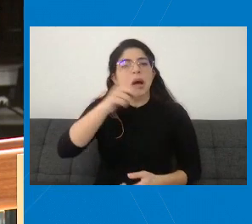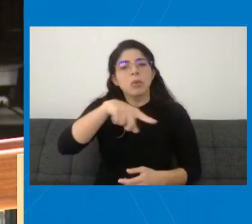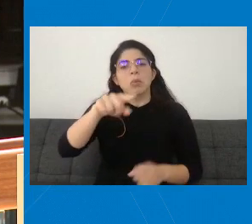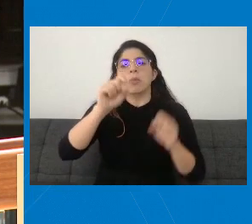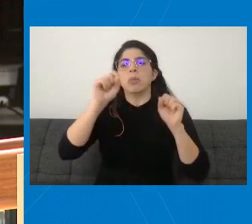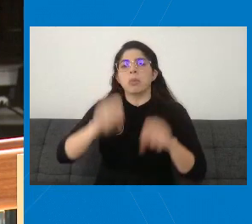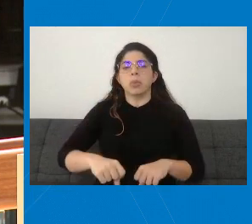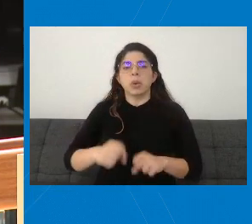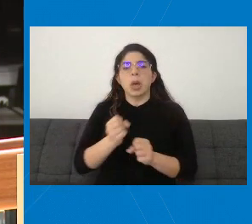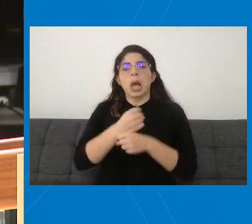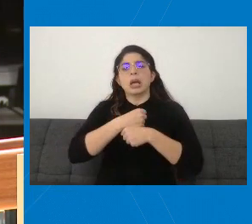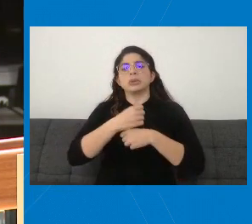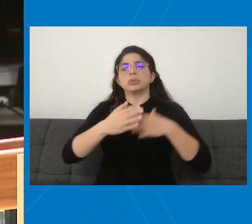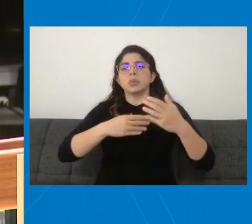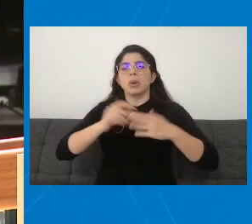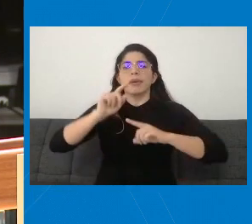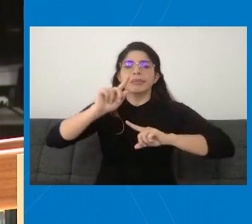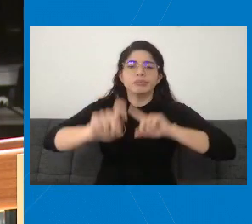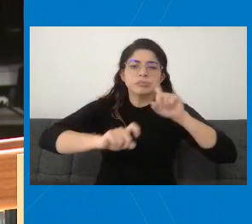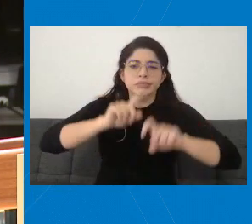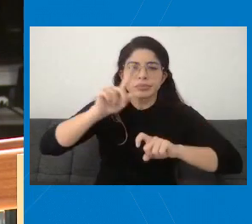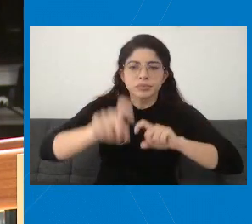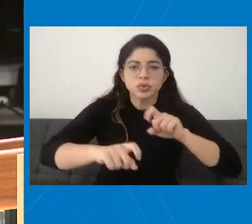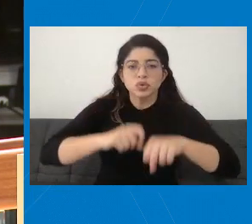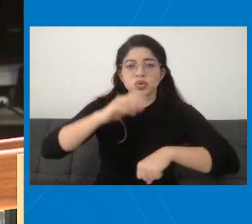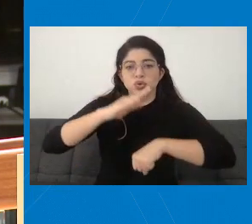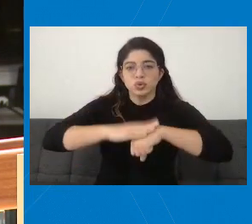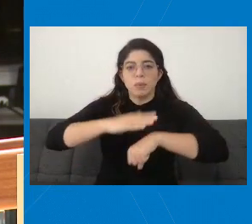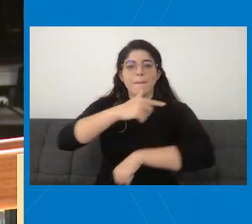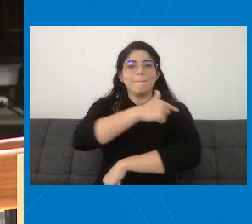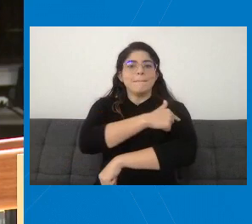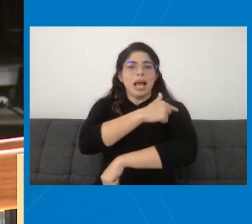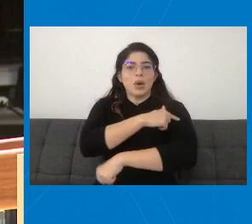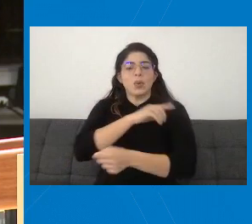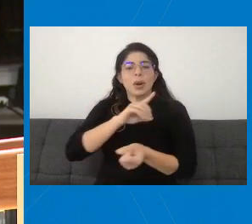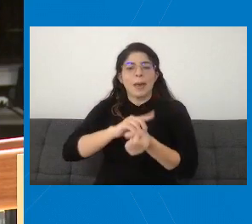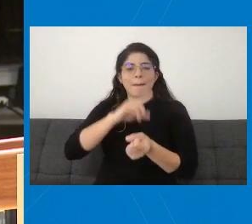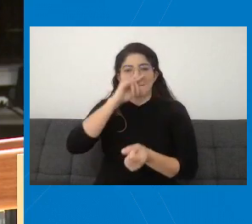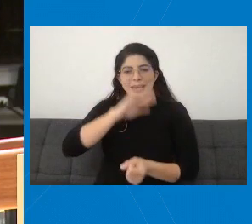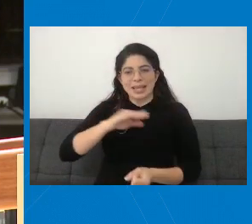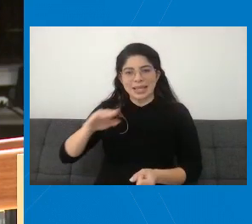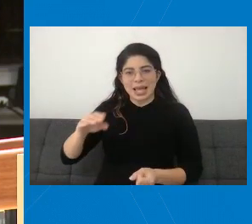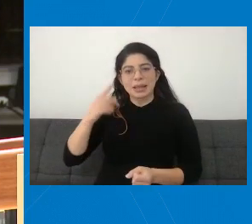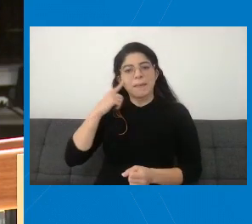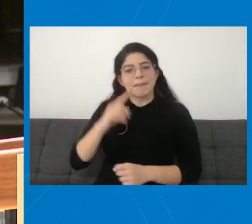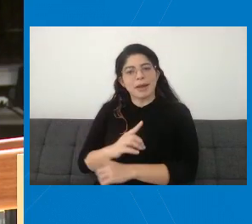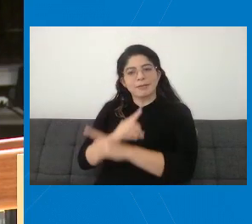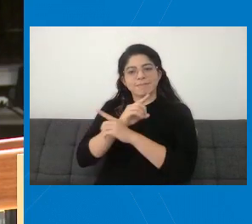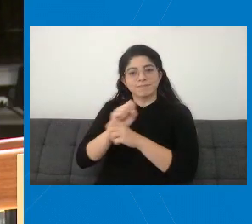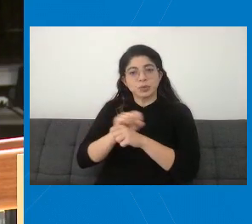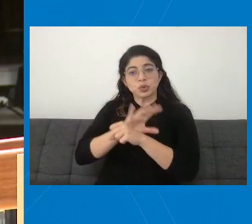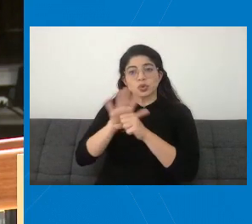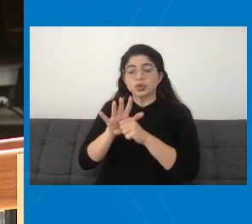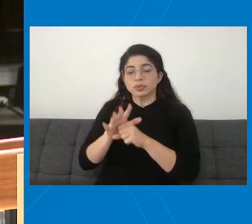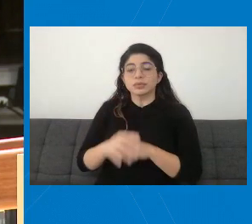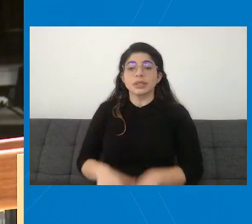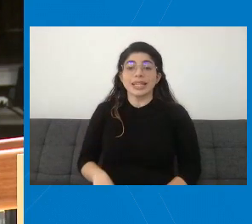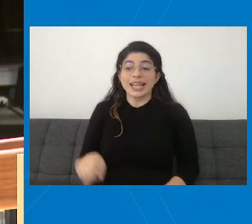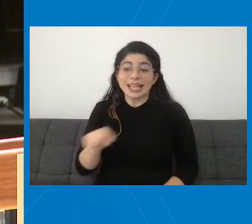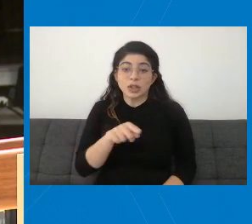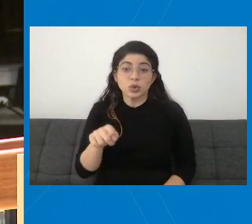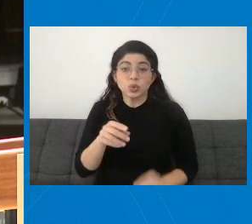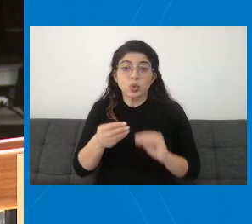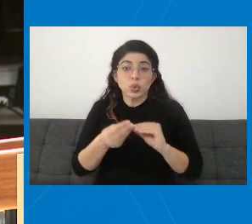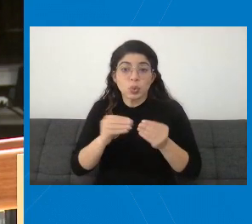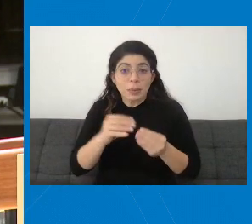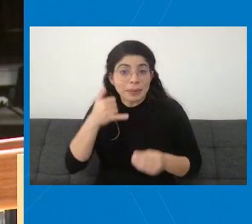consultas sobre la vacunación pediátrica contra el COVID-19. Estos números y